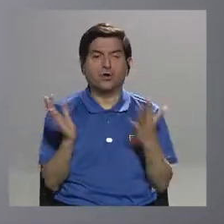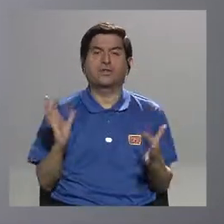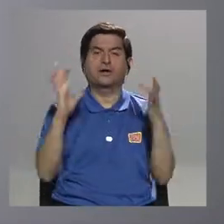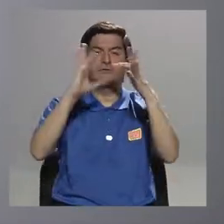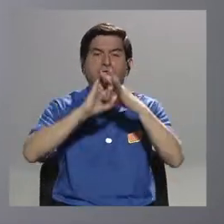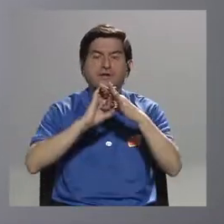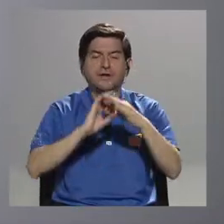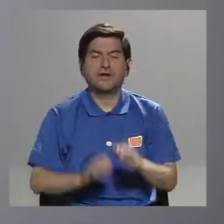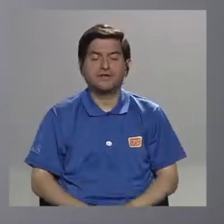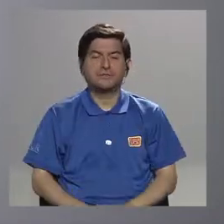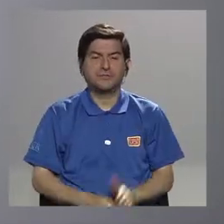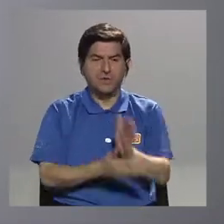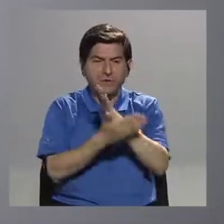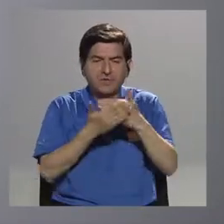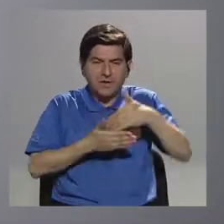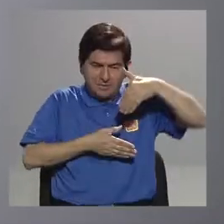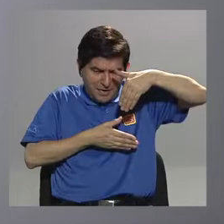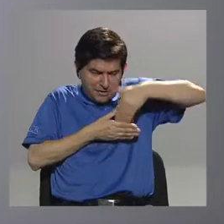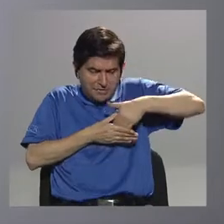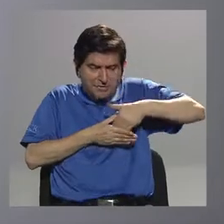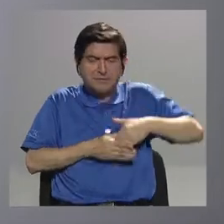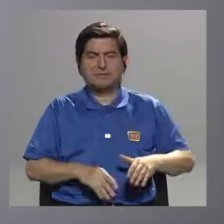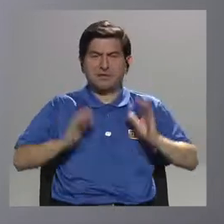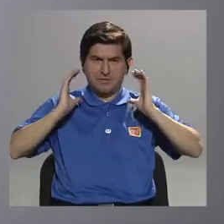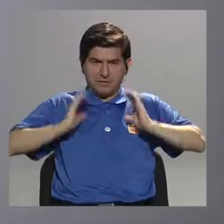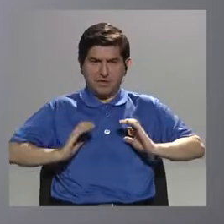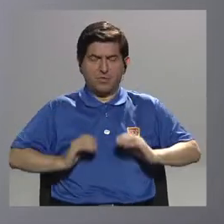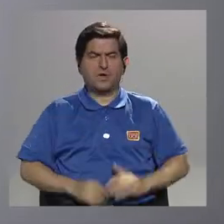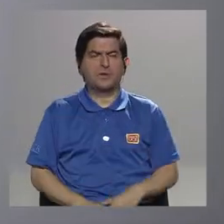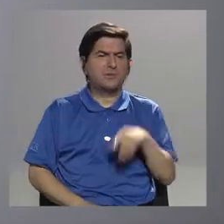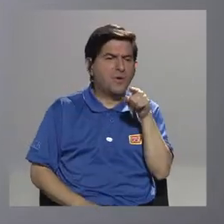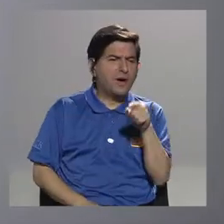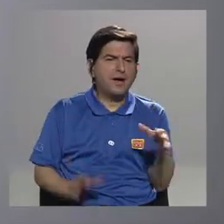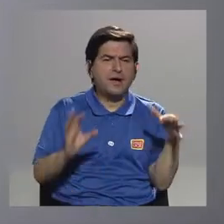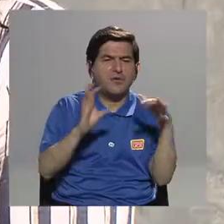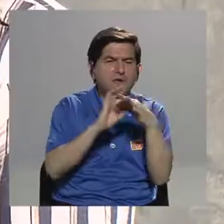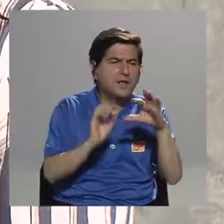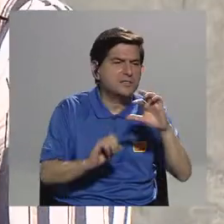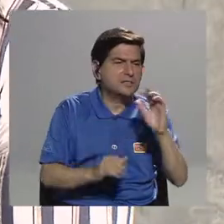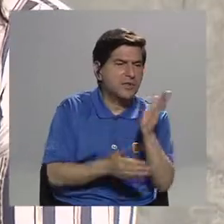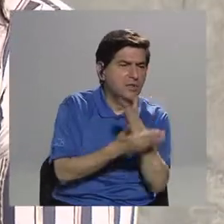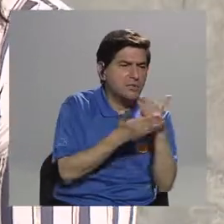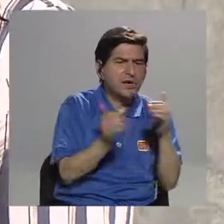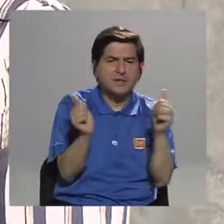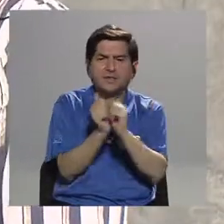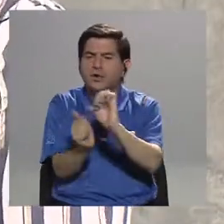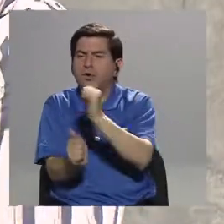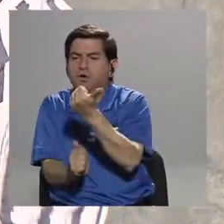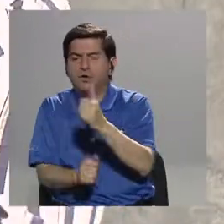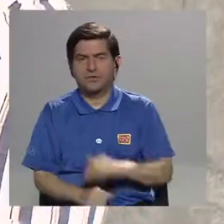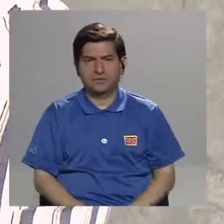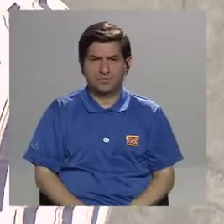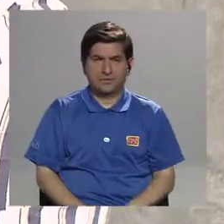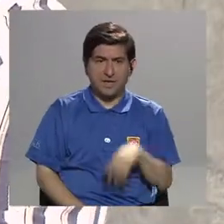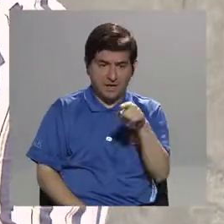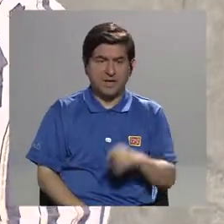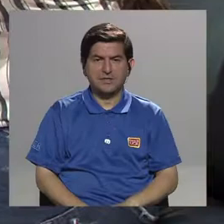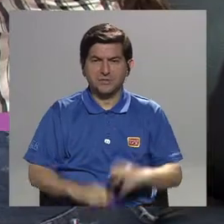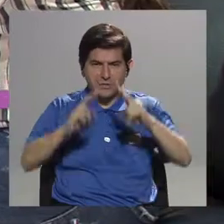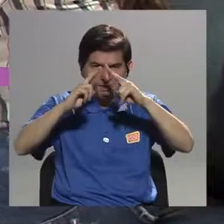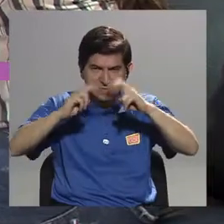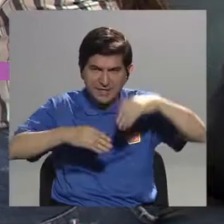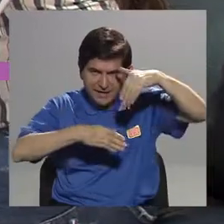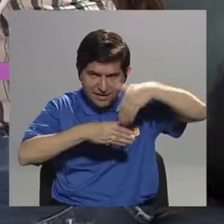anatomía, sino poder aprender todas las relaciones topográficas que hay, ¿verdad? Que este vaso pasa en relación con este